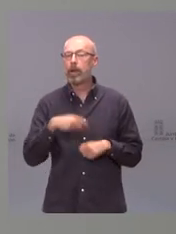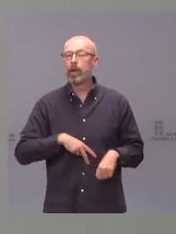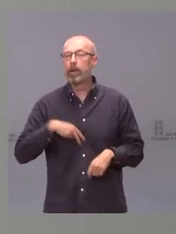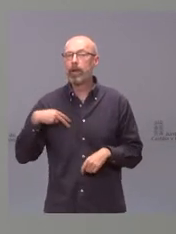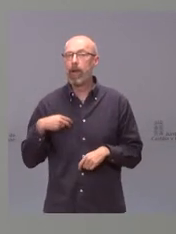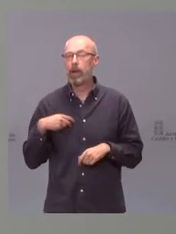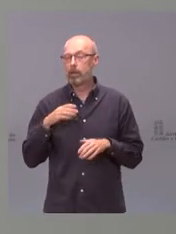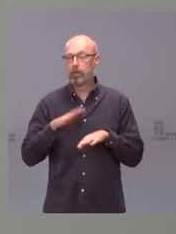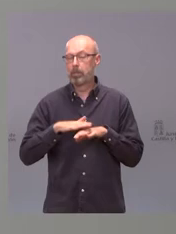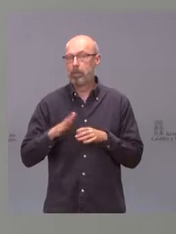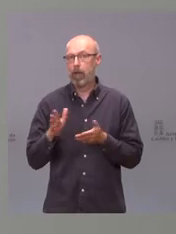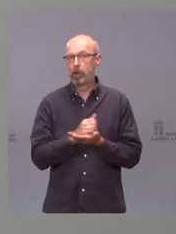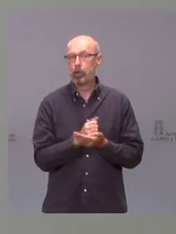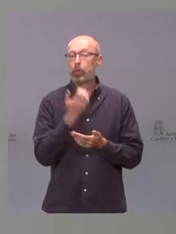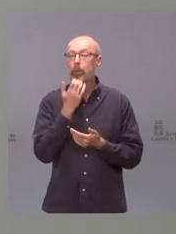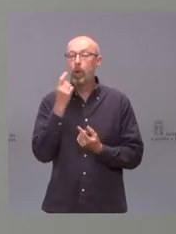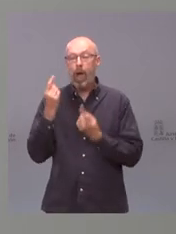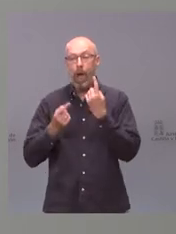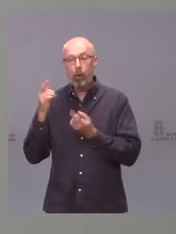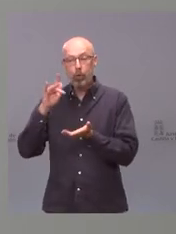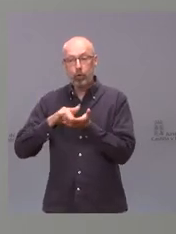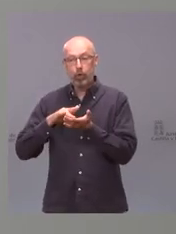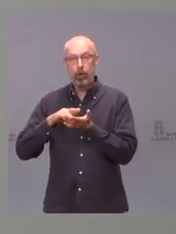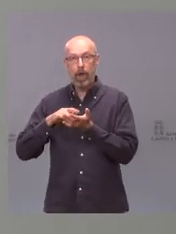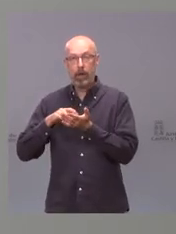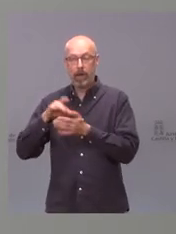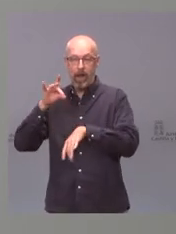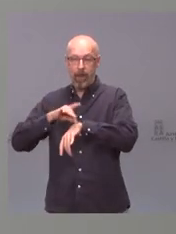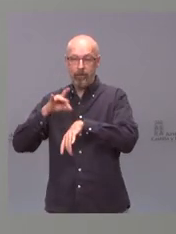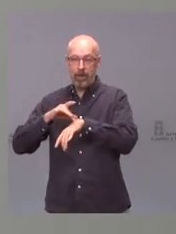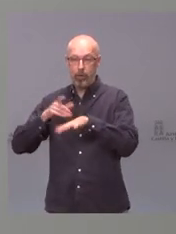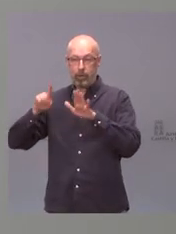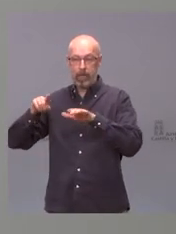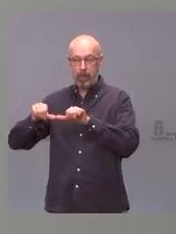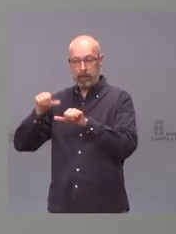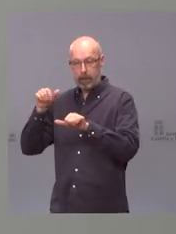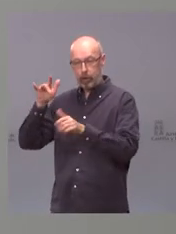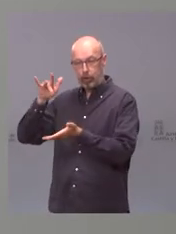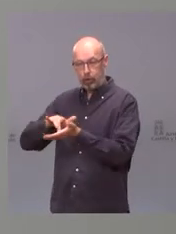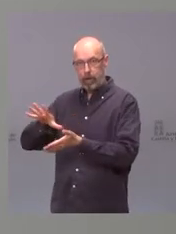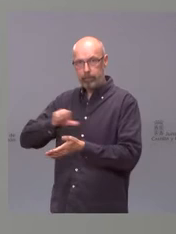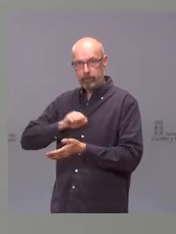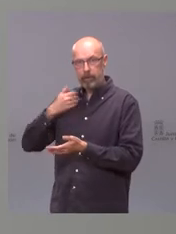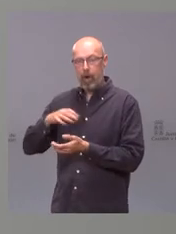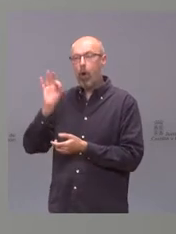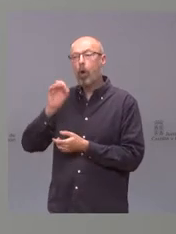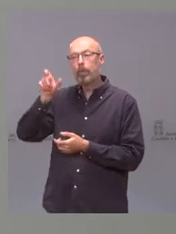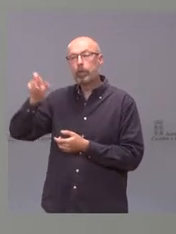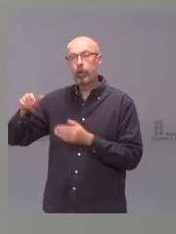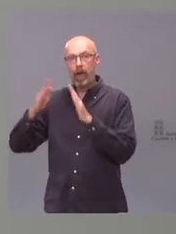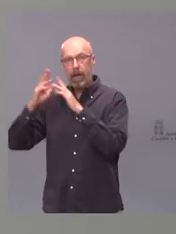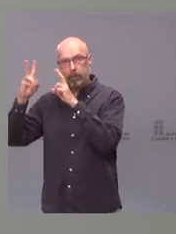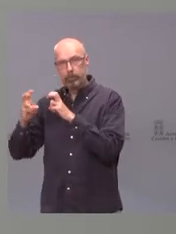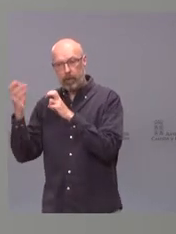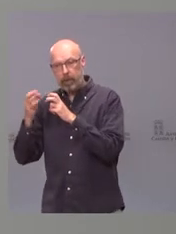para todos, son aquellos que ya han pasado la infección por COVID-19 en los últimos seis meses, personas que permanezcan en aislamiento, cuarentena y